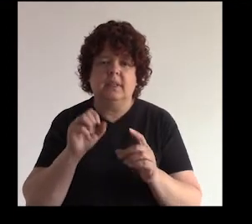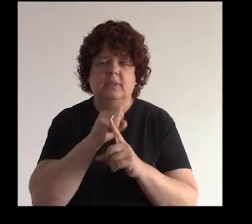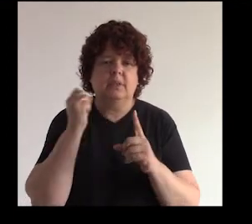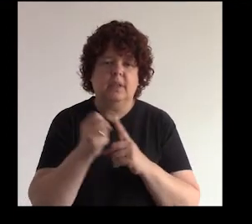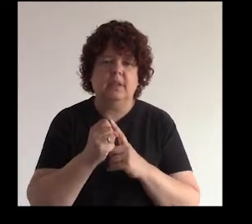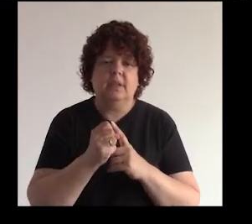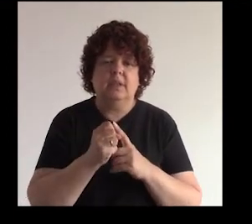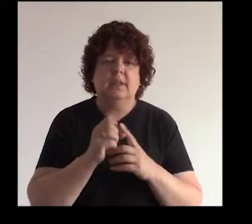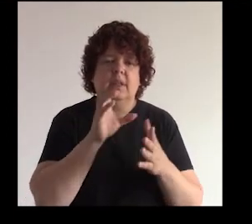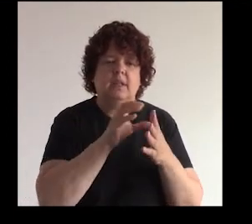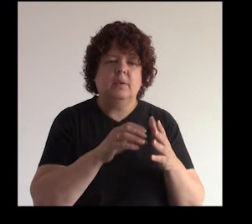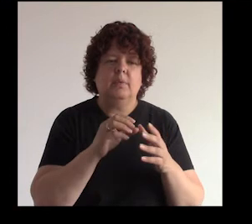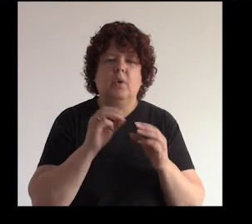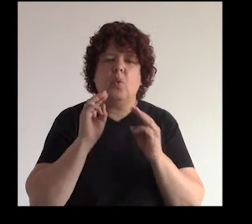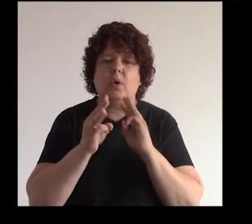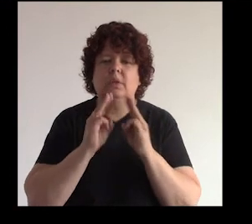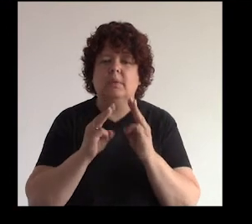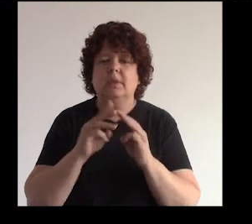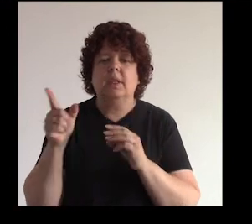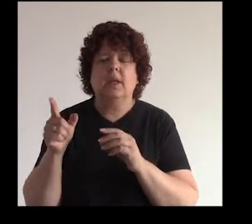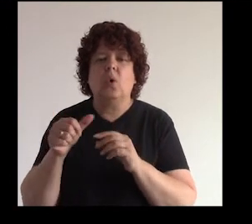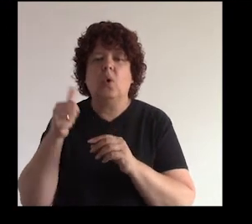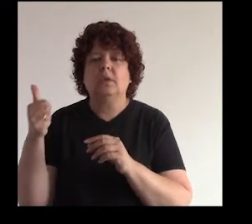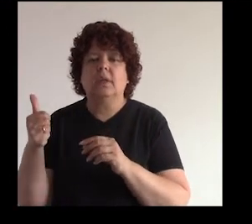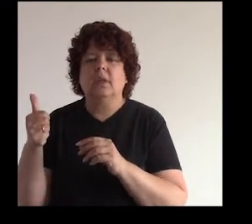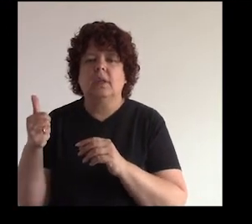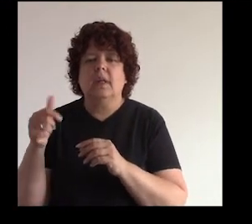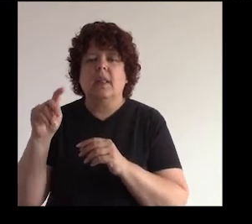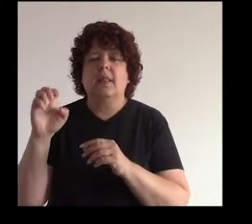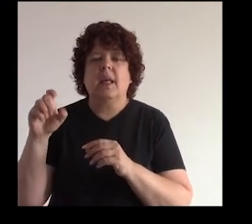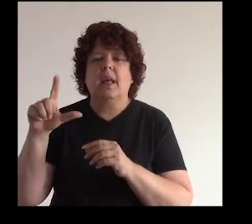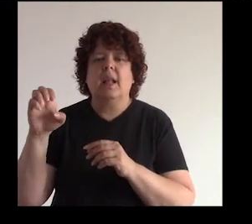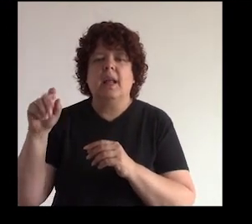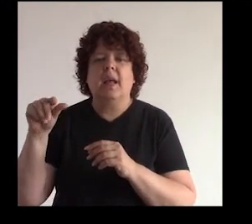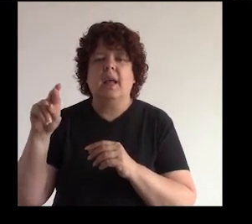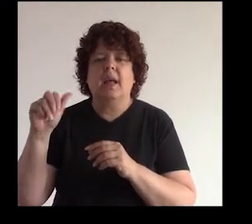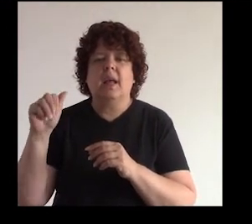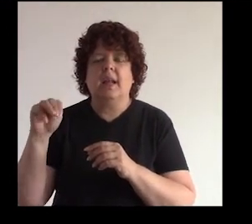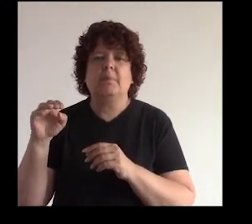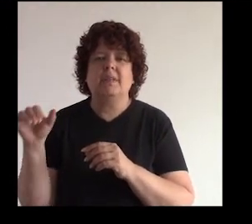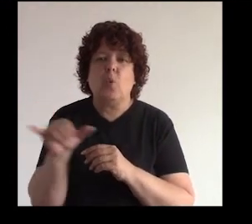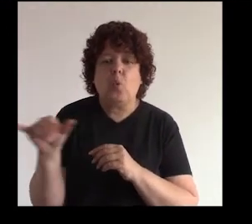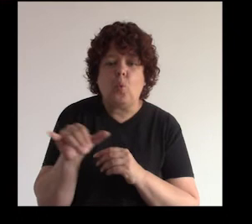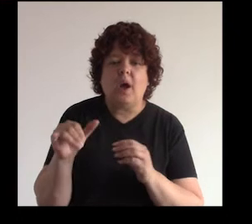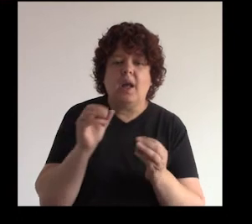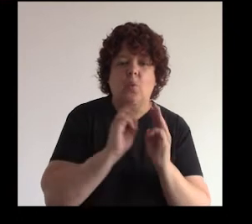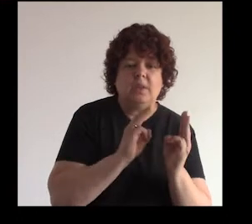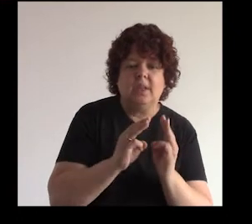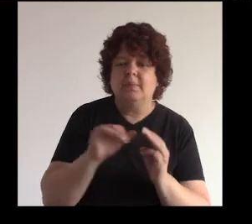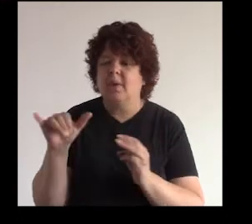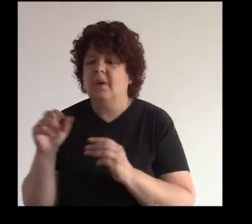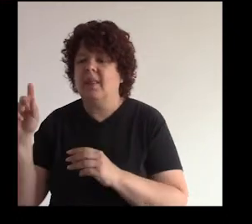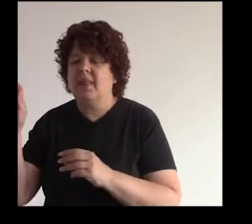cada categoría ¿no? por ejemplo WhatsApp tiene una competencia que se llama Telegram Telegram también es una red social